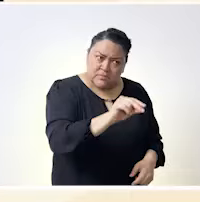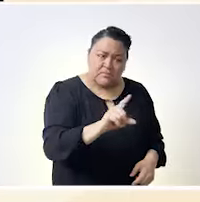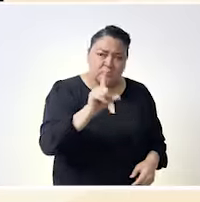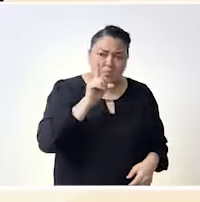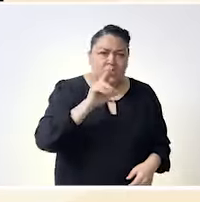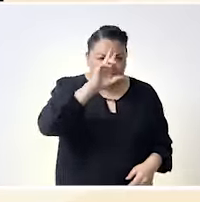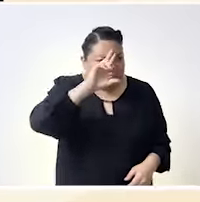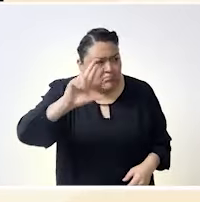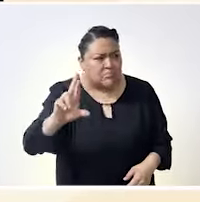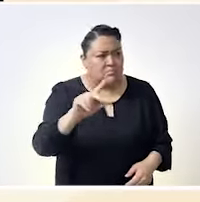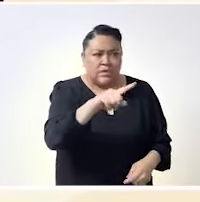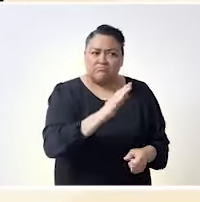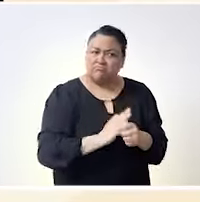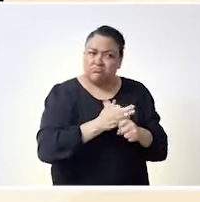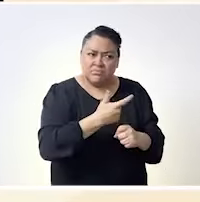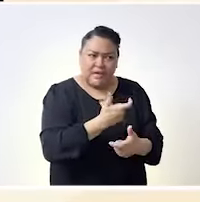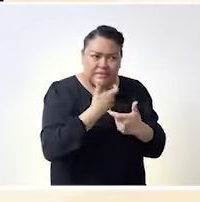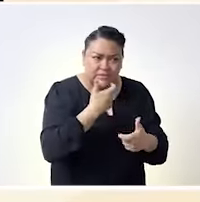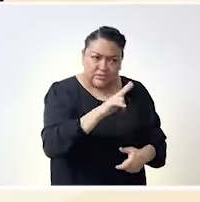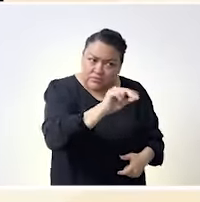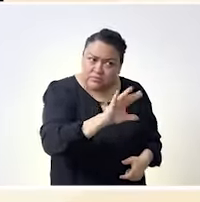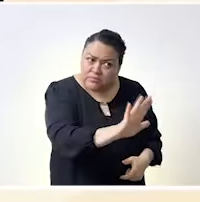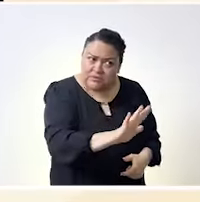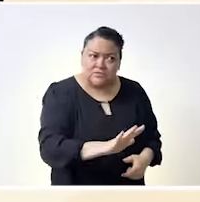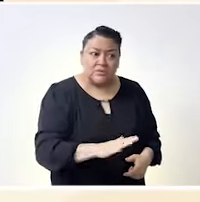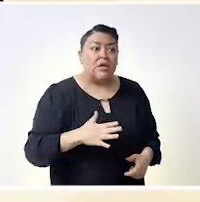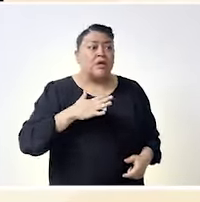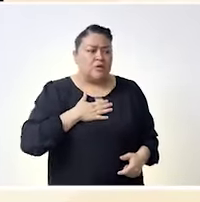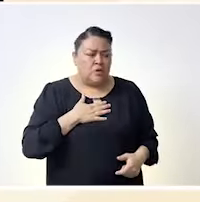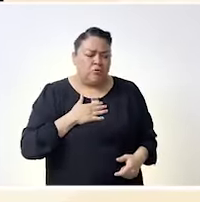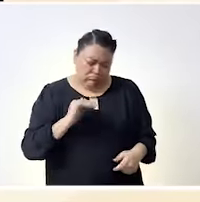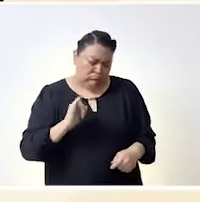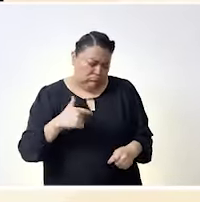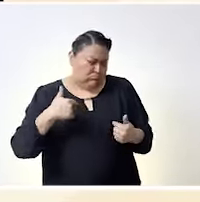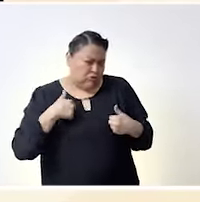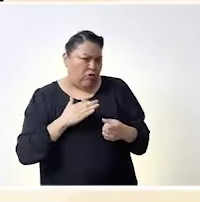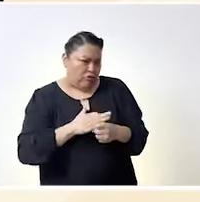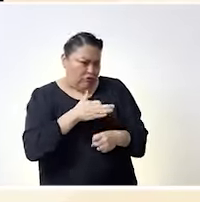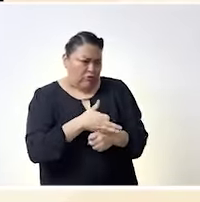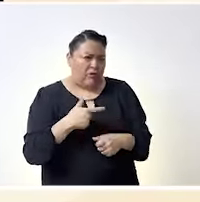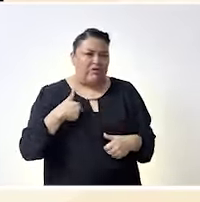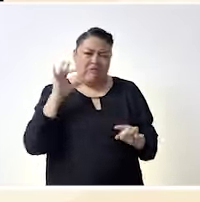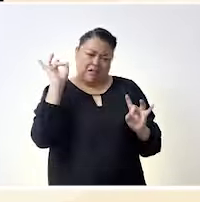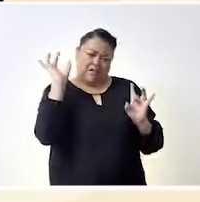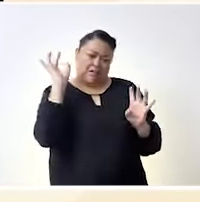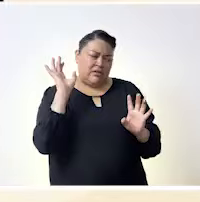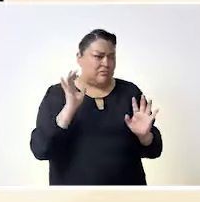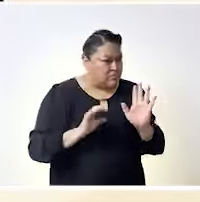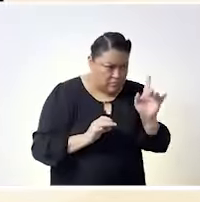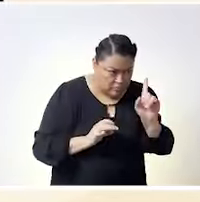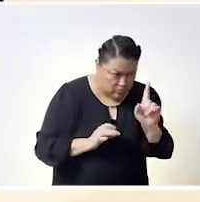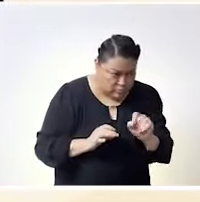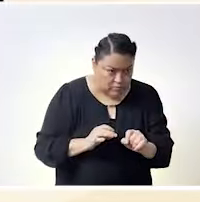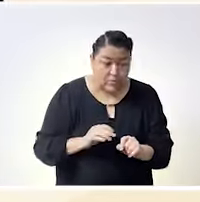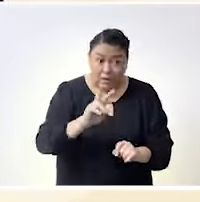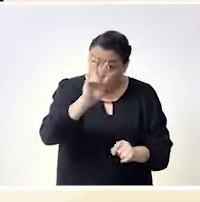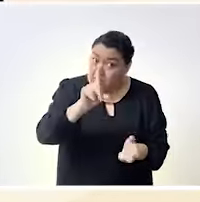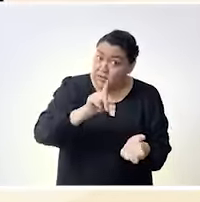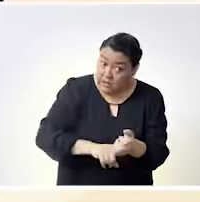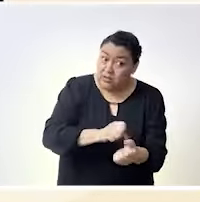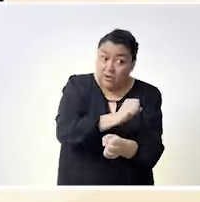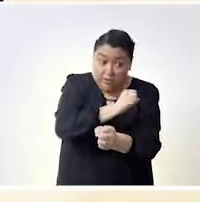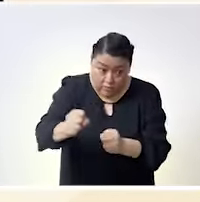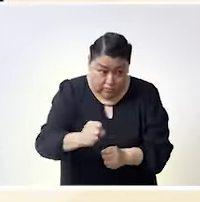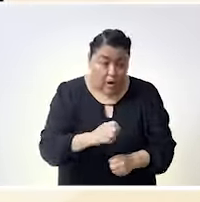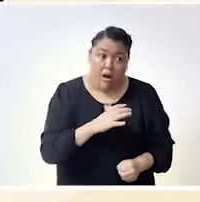estoy y eso no es como es y no es gracioso y no es que yo no tenga sentido del humor y ahora todo lo tomo como violencia si